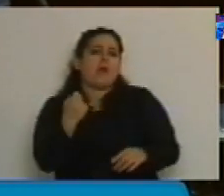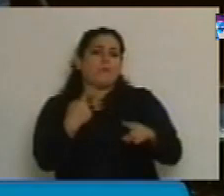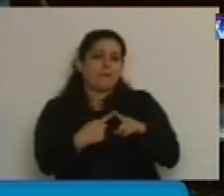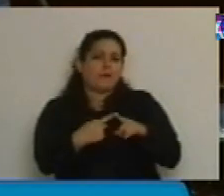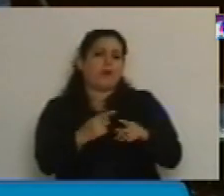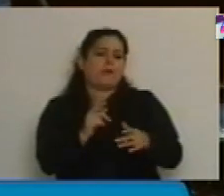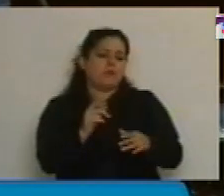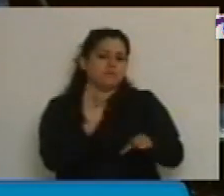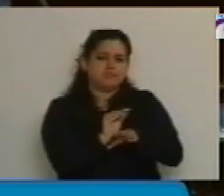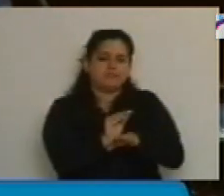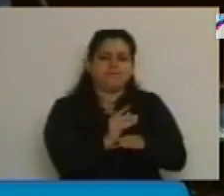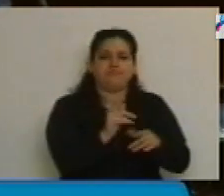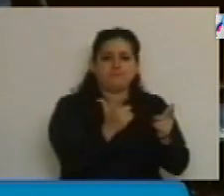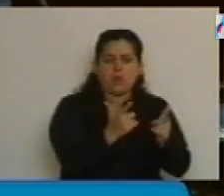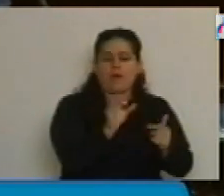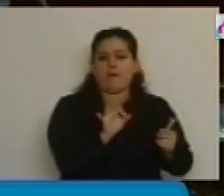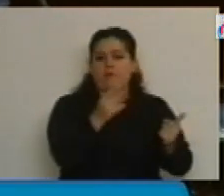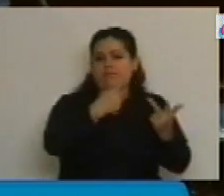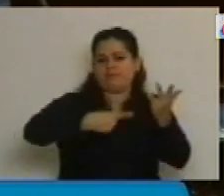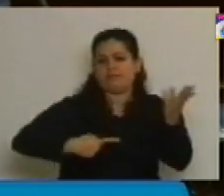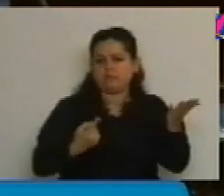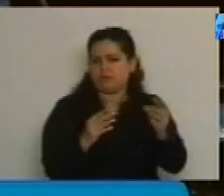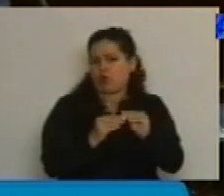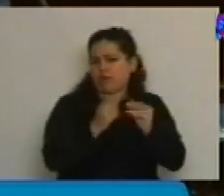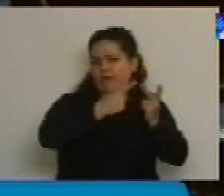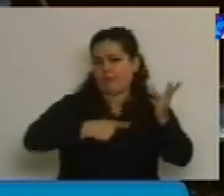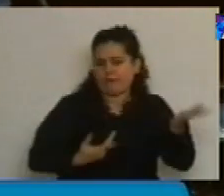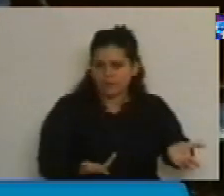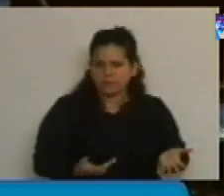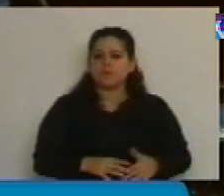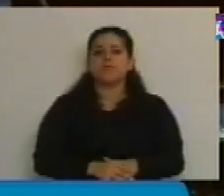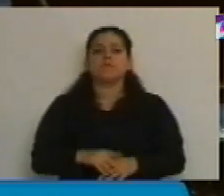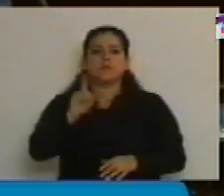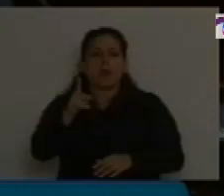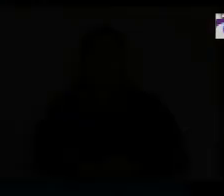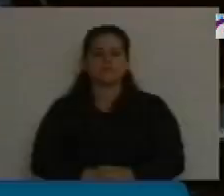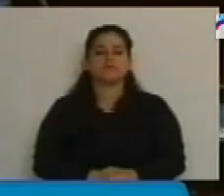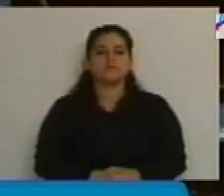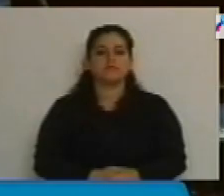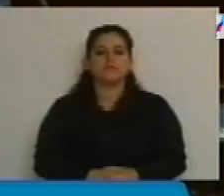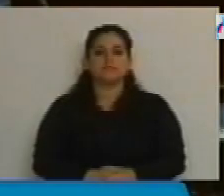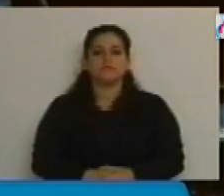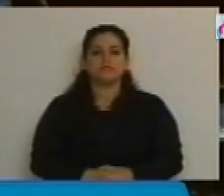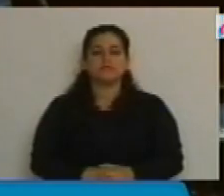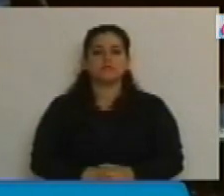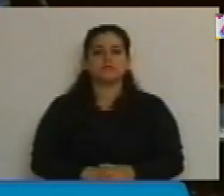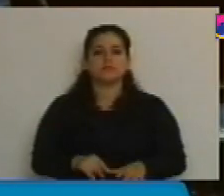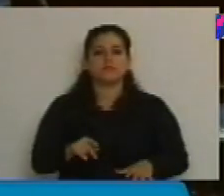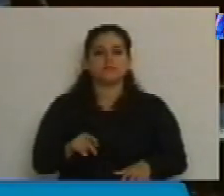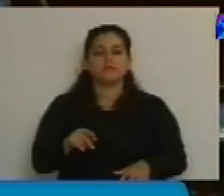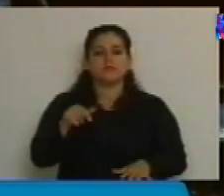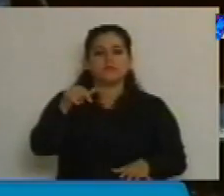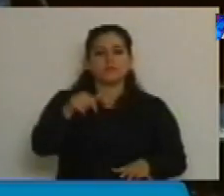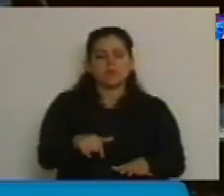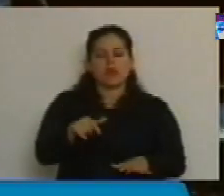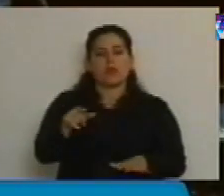básicas insatisfechas y también obviamente un mejoramiento sustancial en las condiciones de medición de nivel de ingresos. La multiplicidad de indicadores